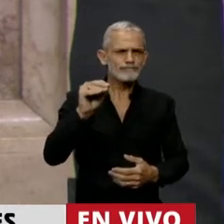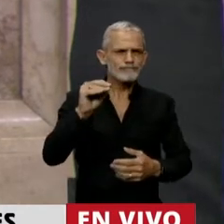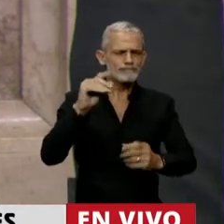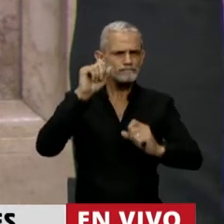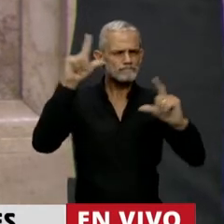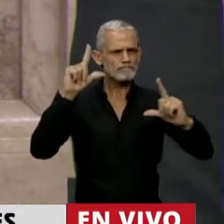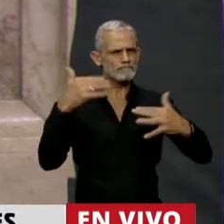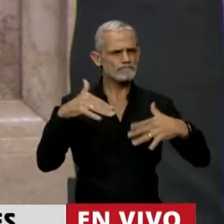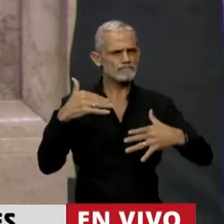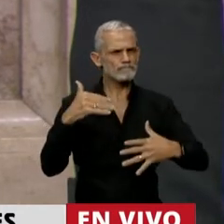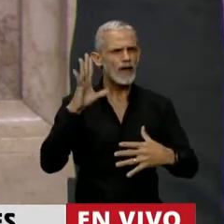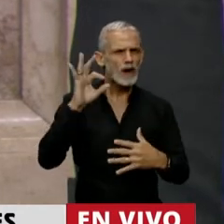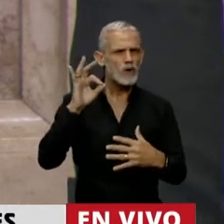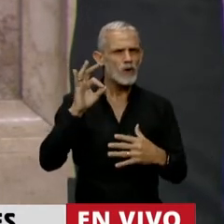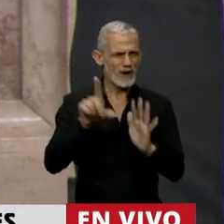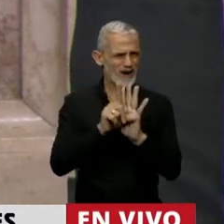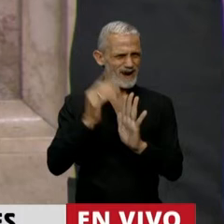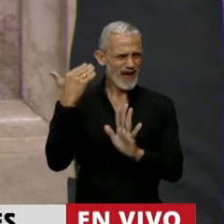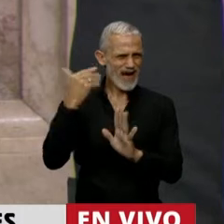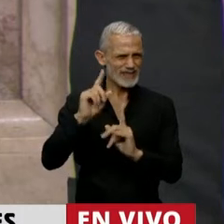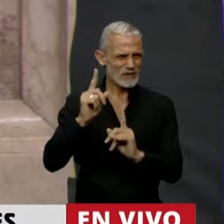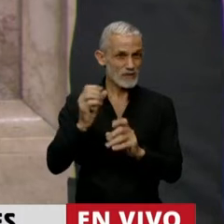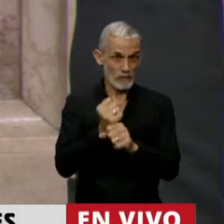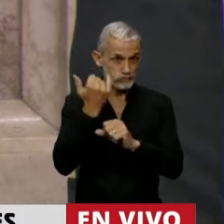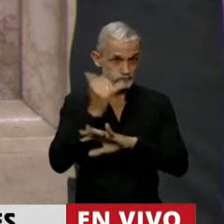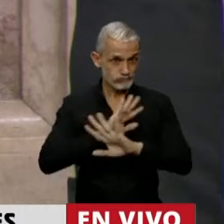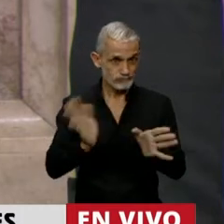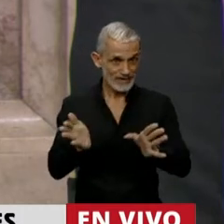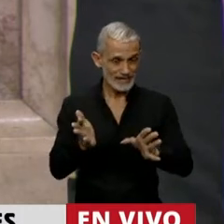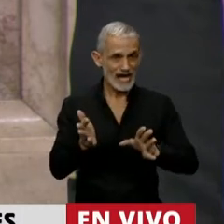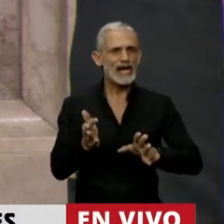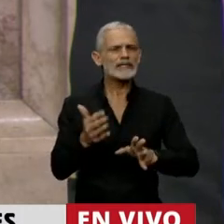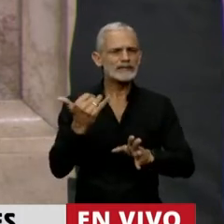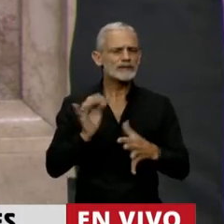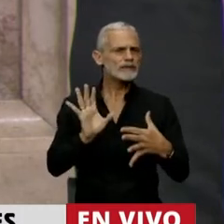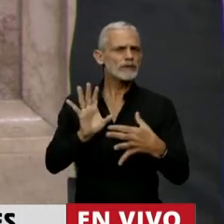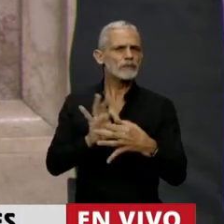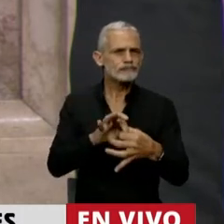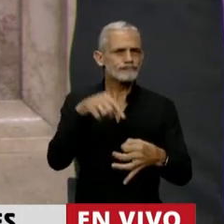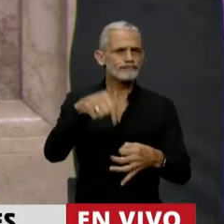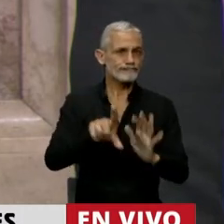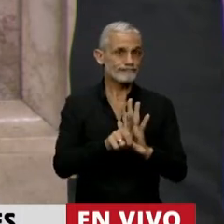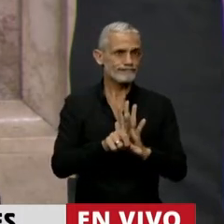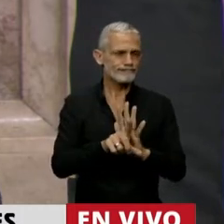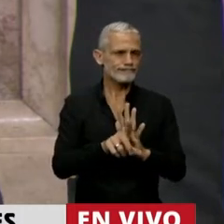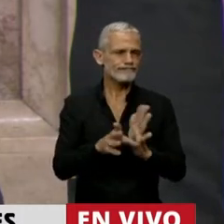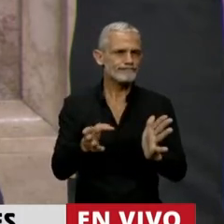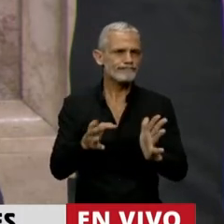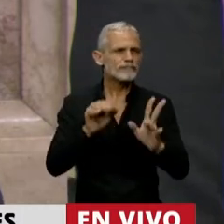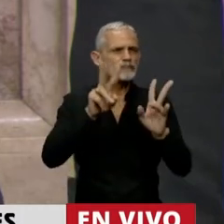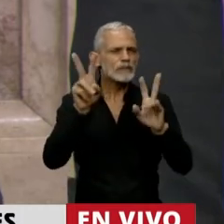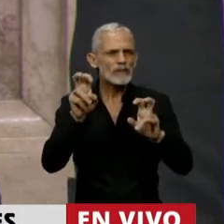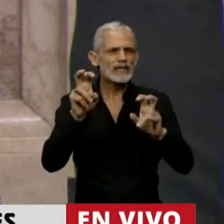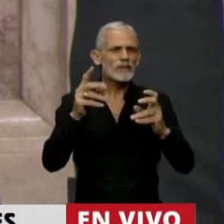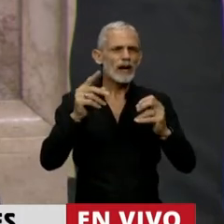que cruzó un poco el debate en la ley anterior, que aprobamos, que tiene que ver con que en este tema